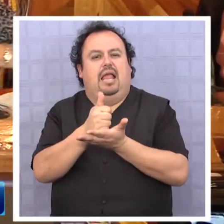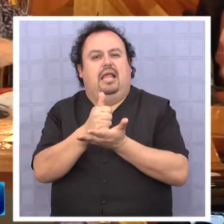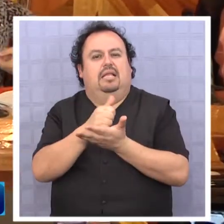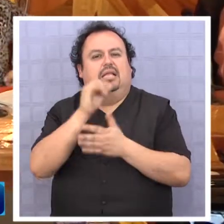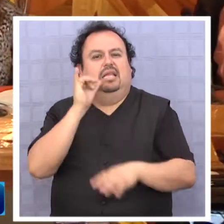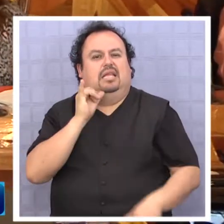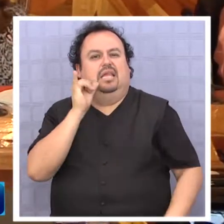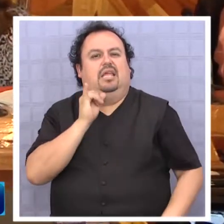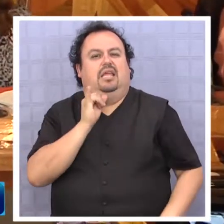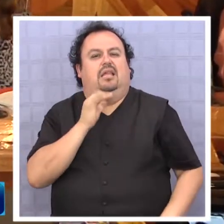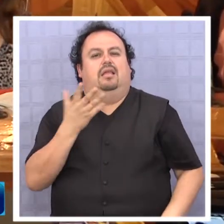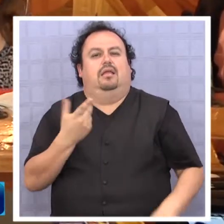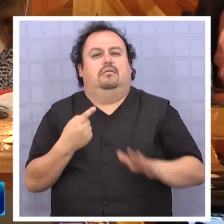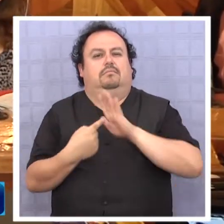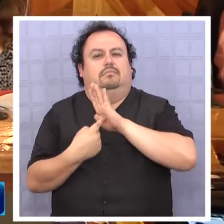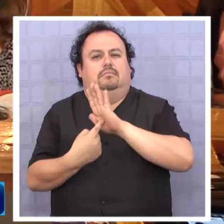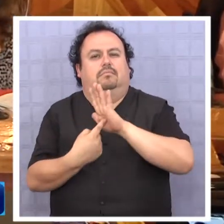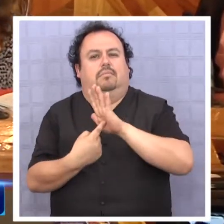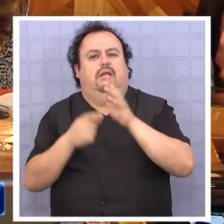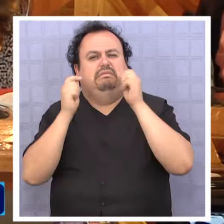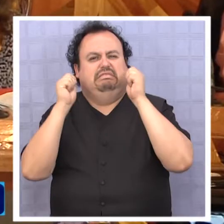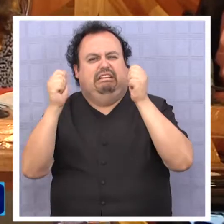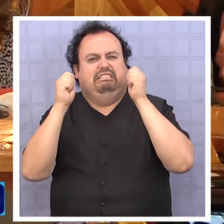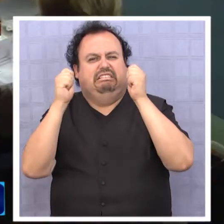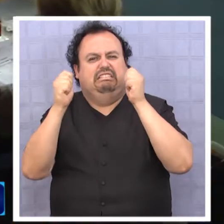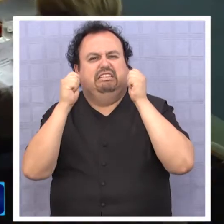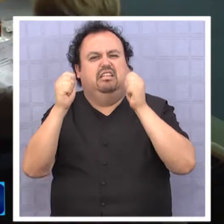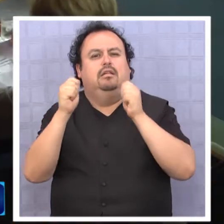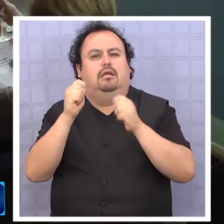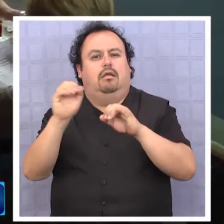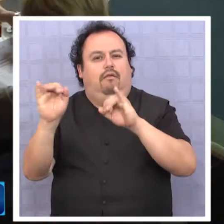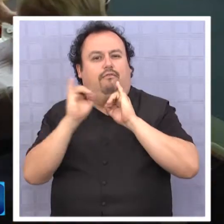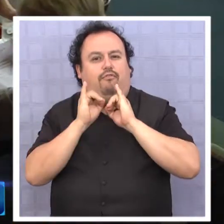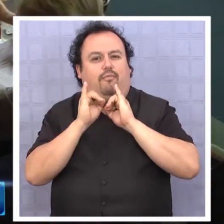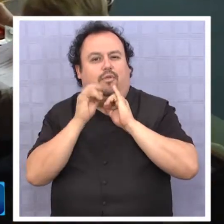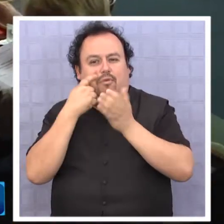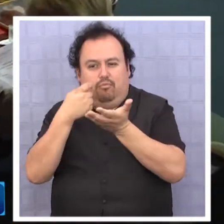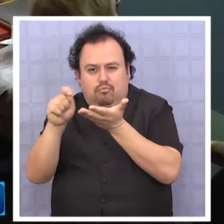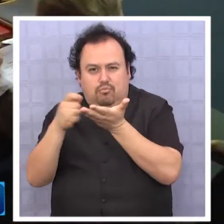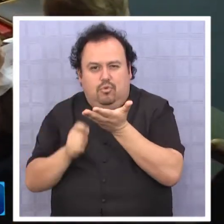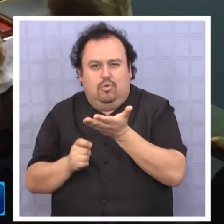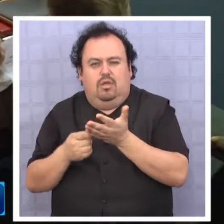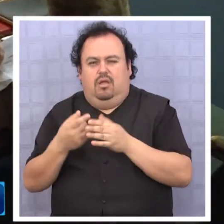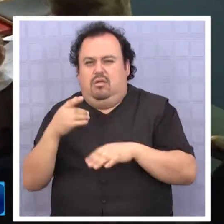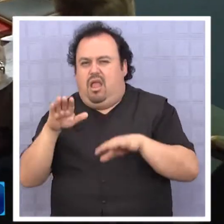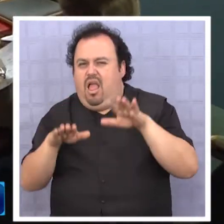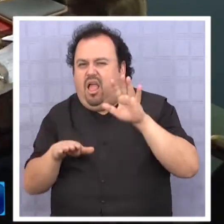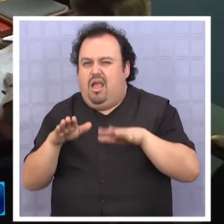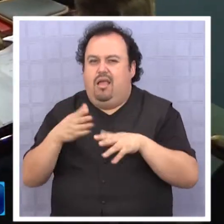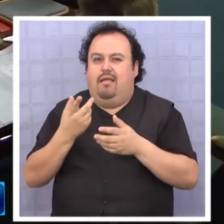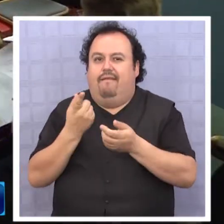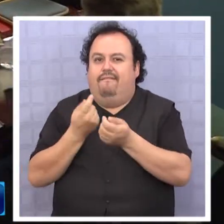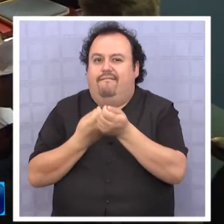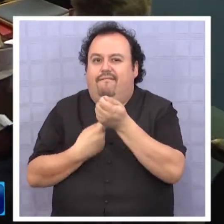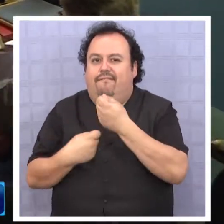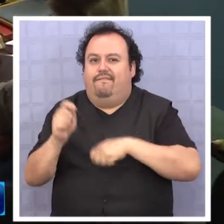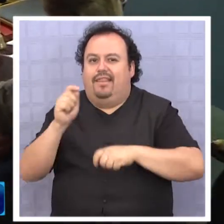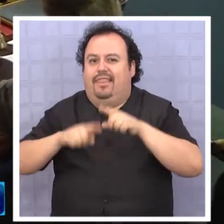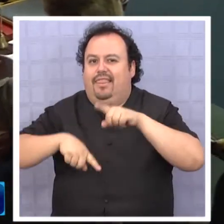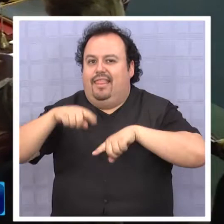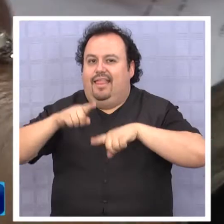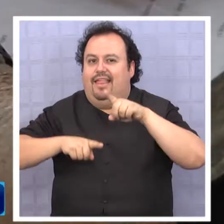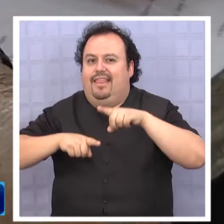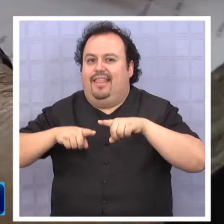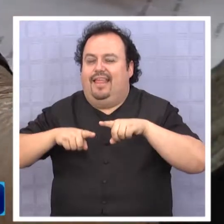las manifestaciones en torno al informe de Contraloría que pide sumario por irregularidades en la venta de terrenos en